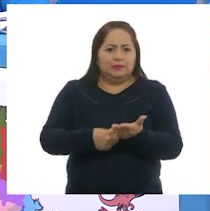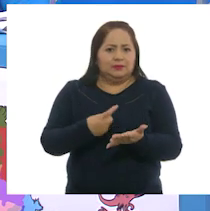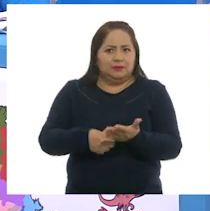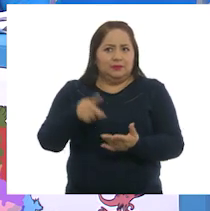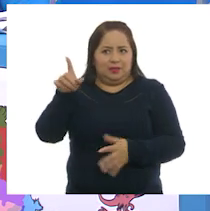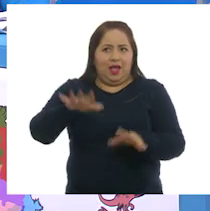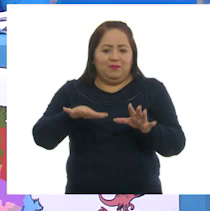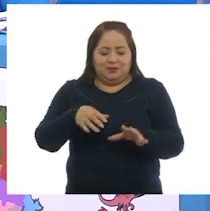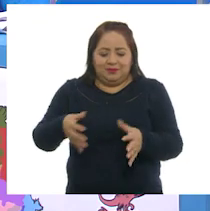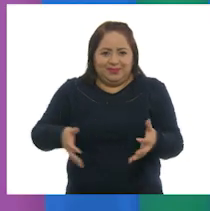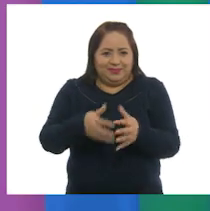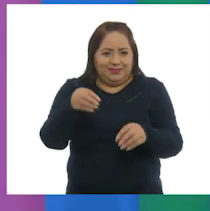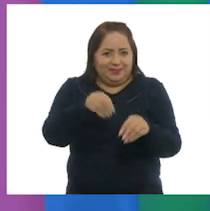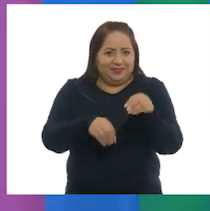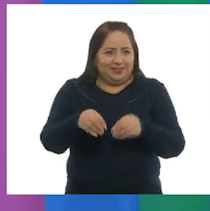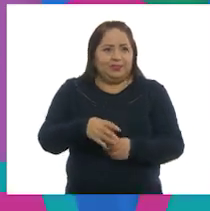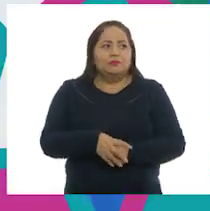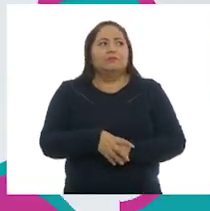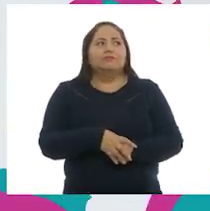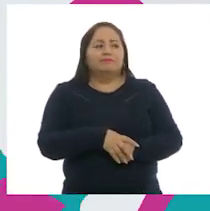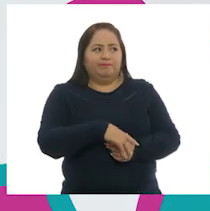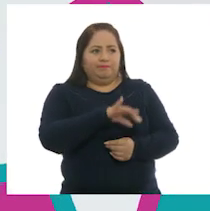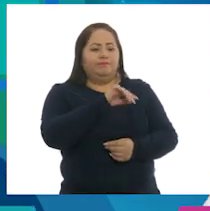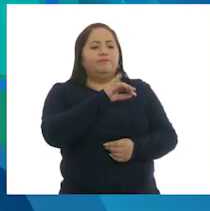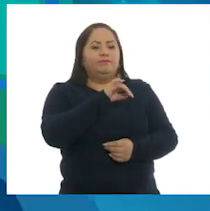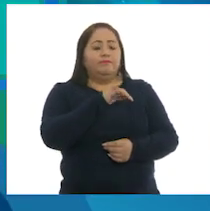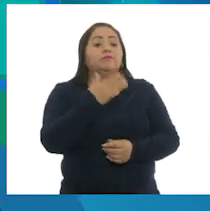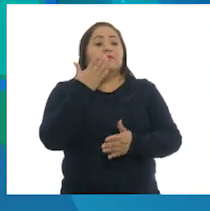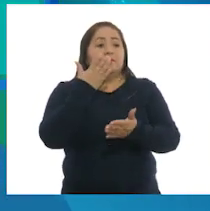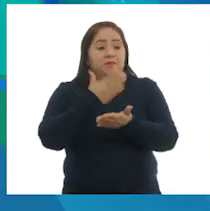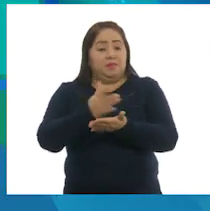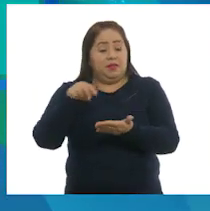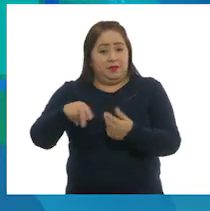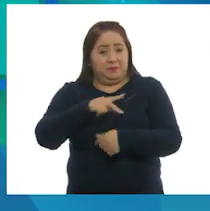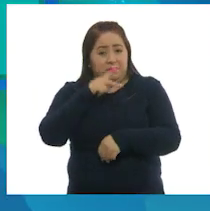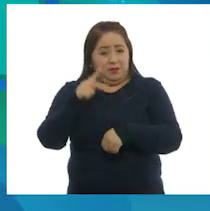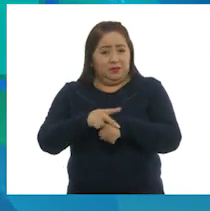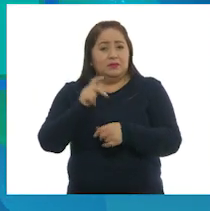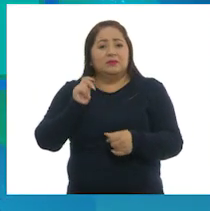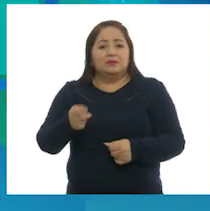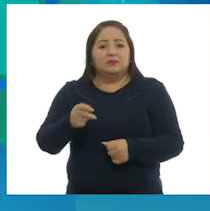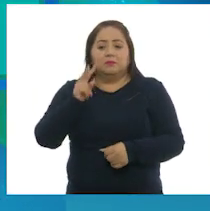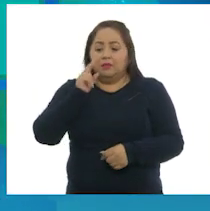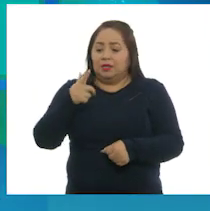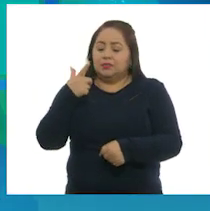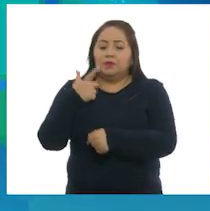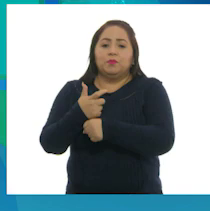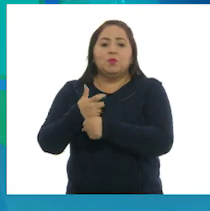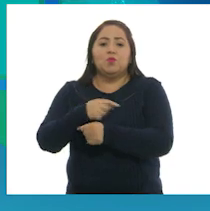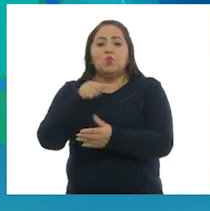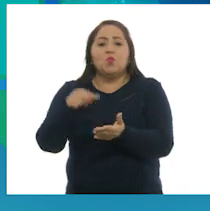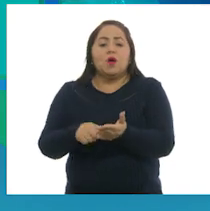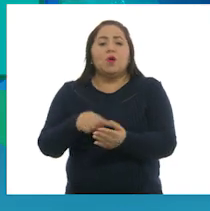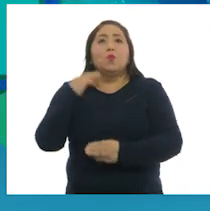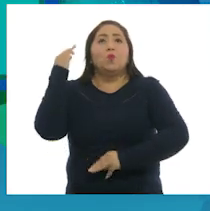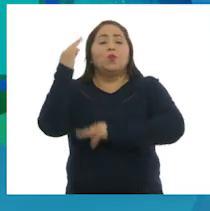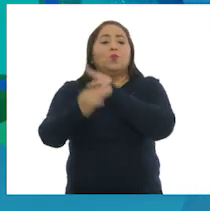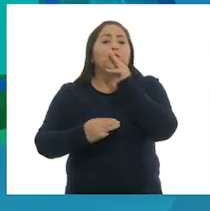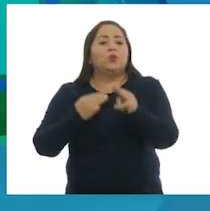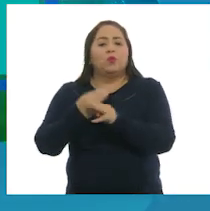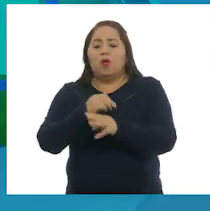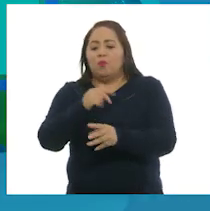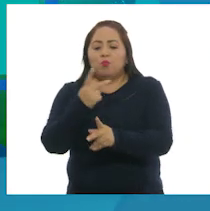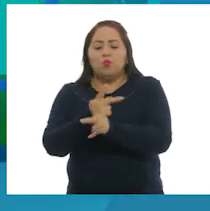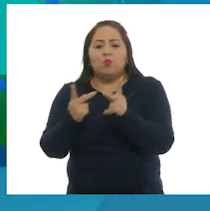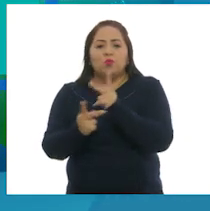usas a veces en tu ensalada? Sí, además nuestro país se encuentra en el séptimo lugar a nivel mundial en la